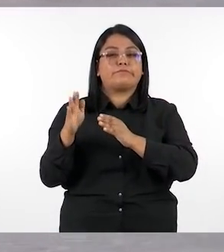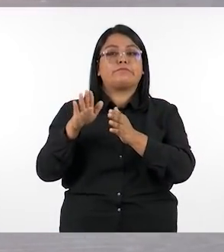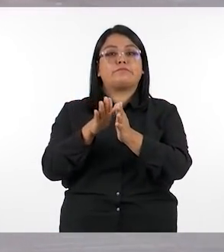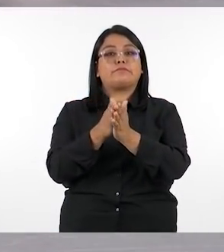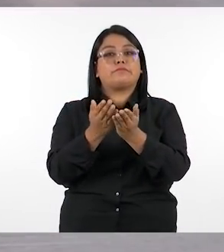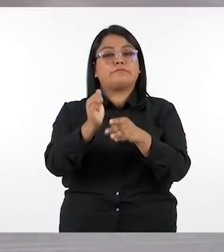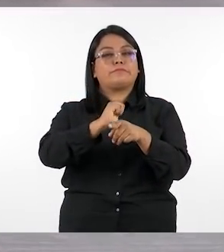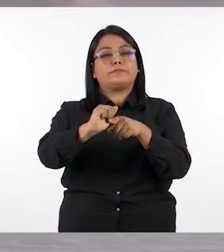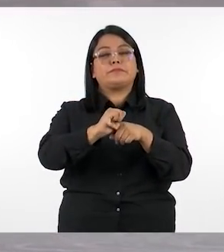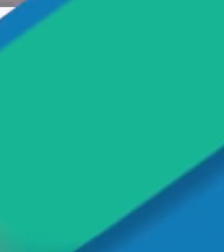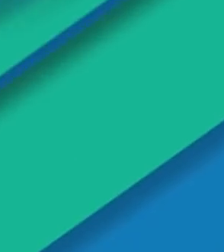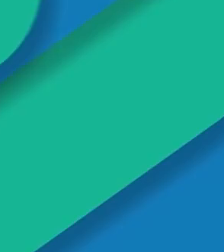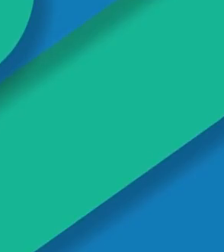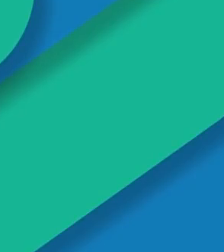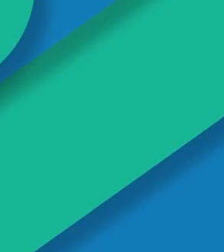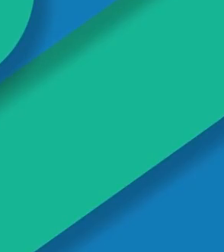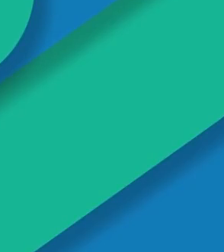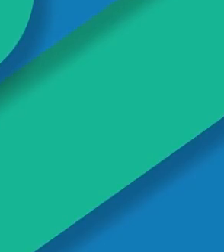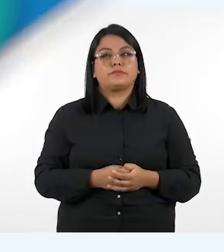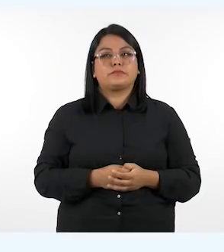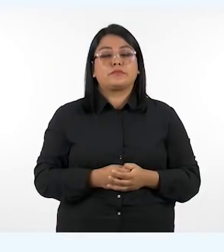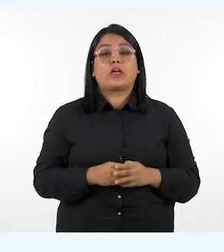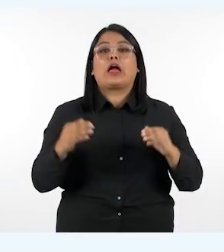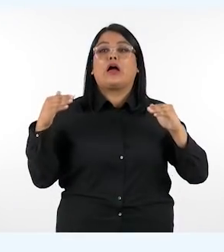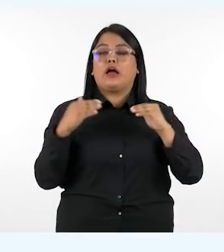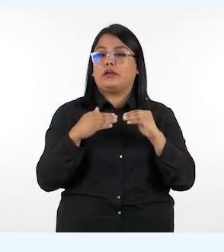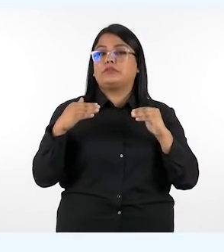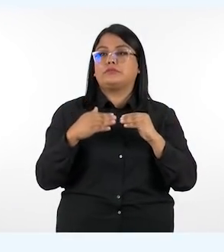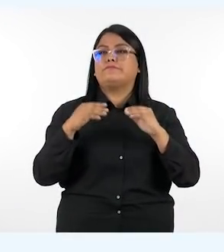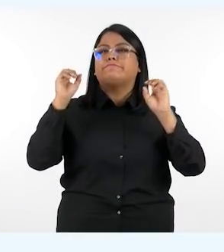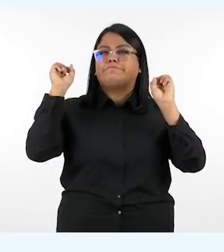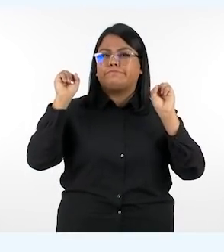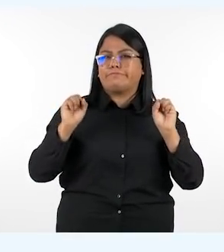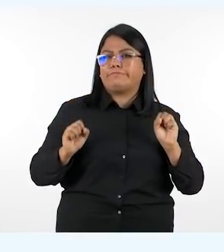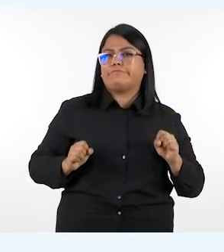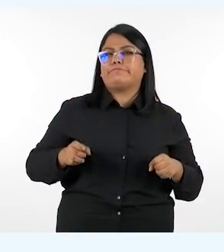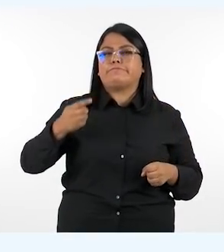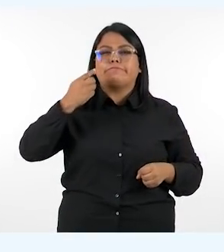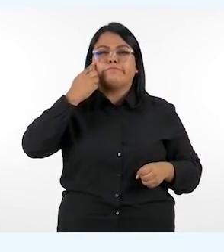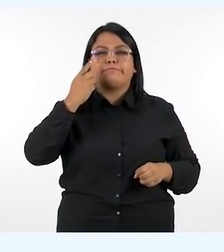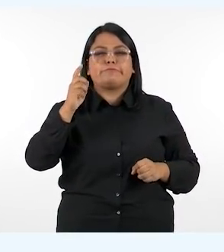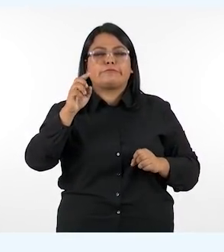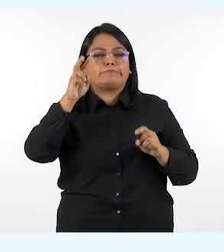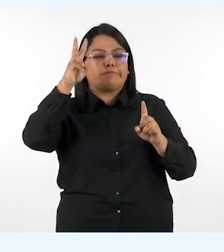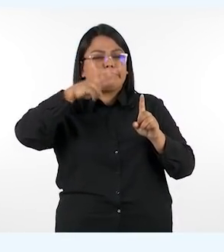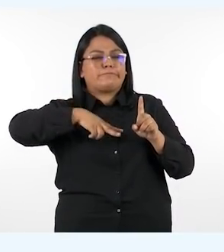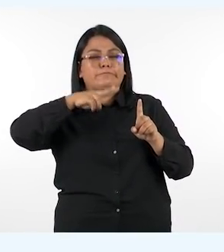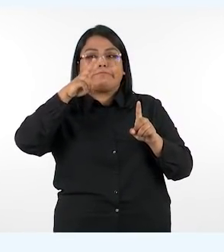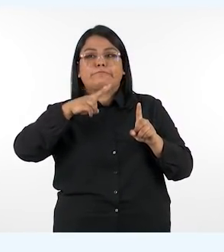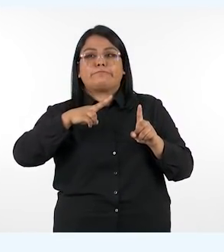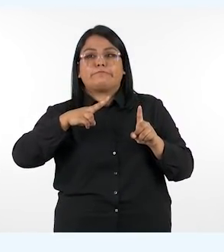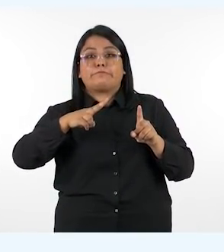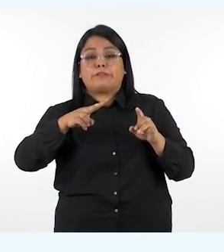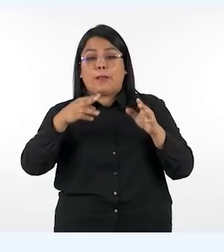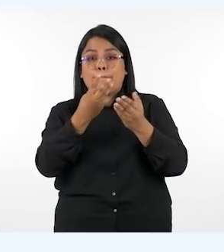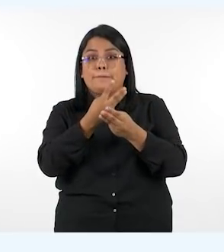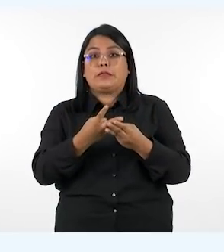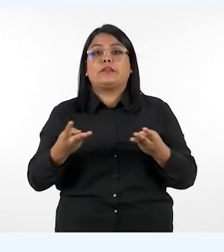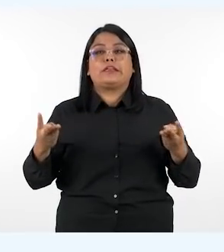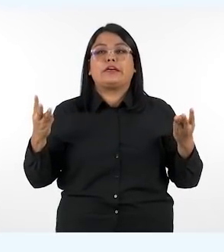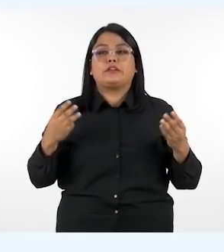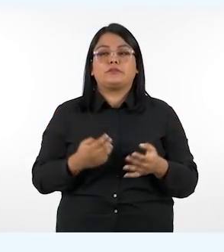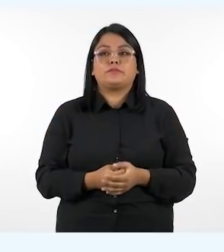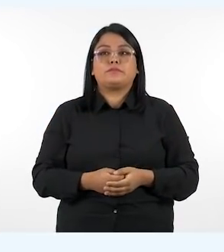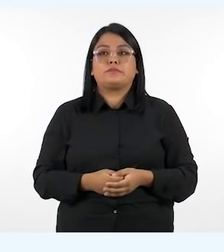cuaderno de ejercicios también podemos destacar algunas características de este material